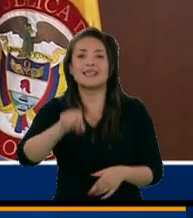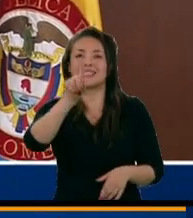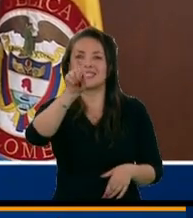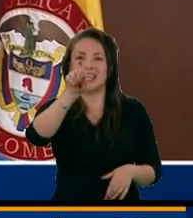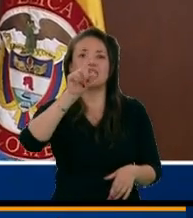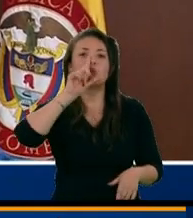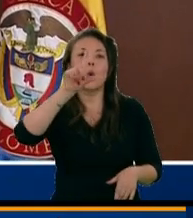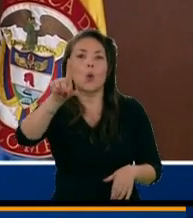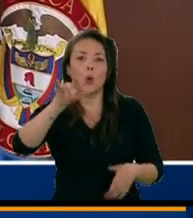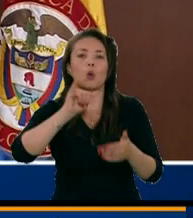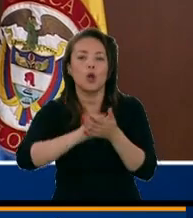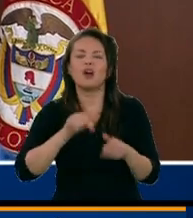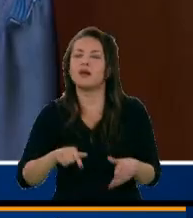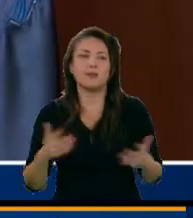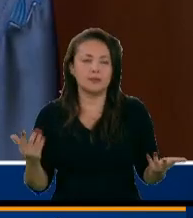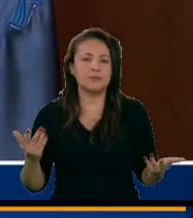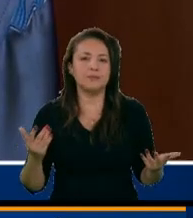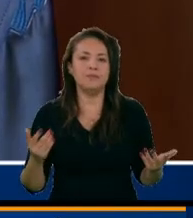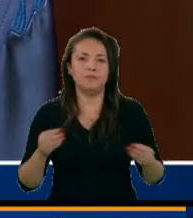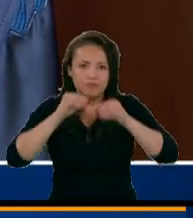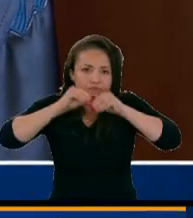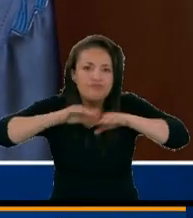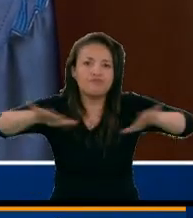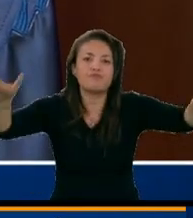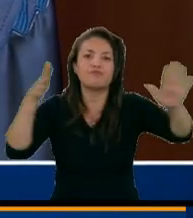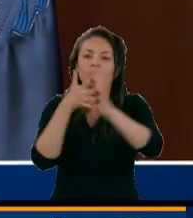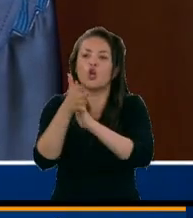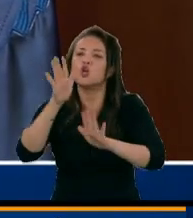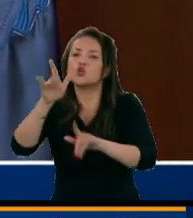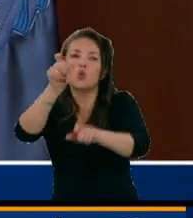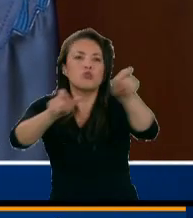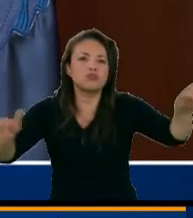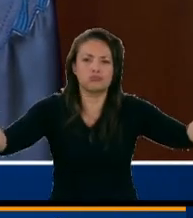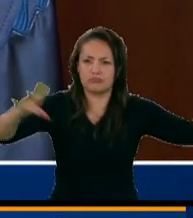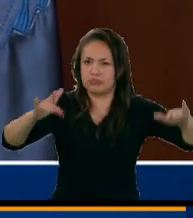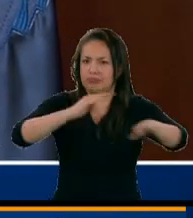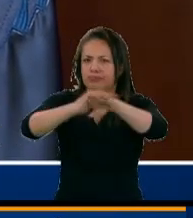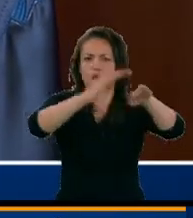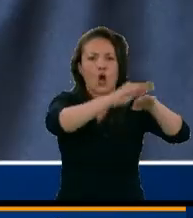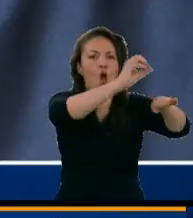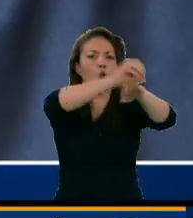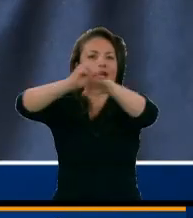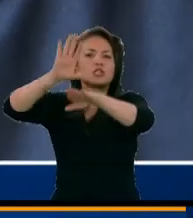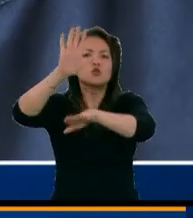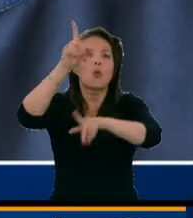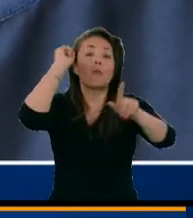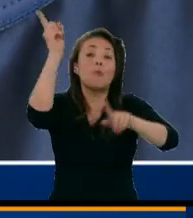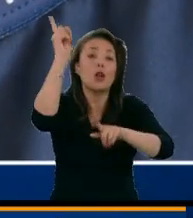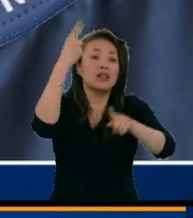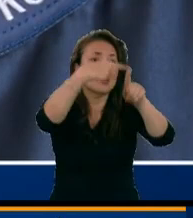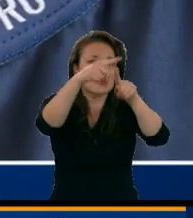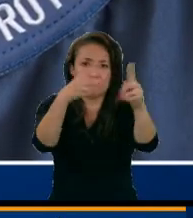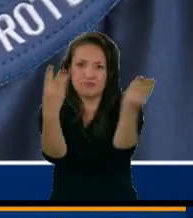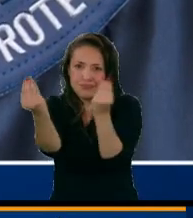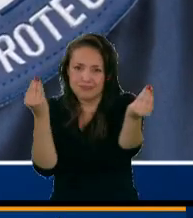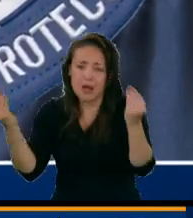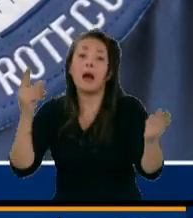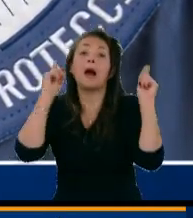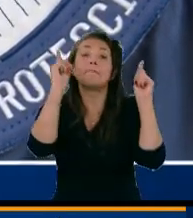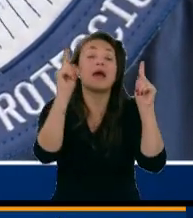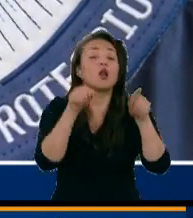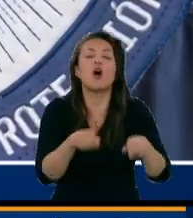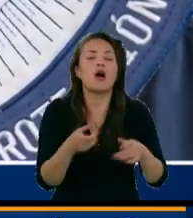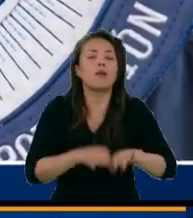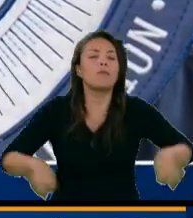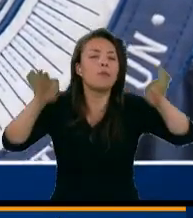de julio, va a ser socializado con los actores porque están invitados a organizaciones políticas, pero allí ya hay unas decisiones muy importantes.